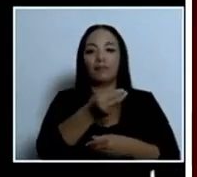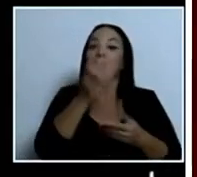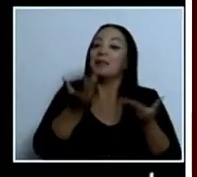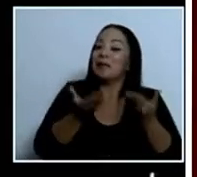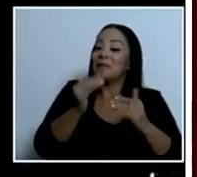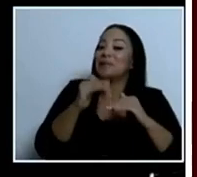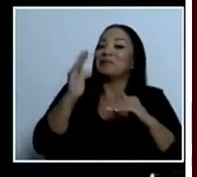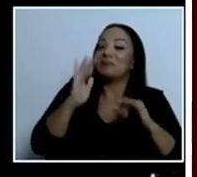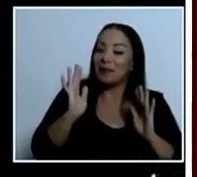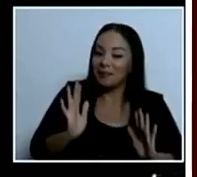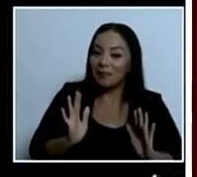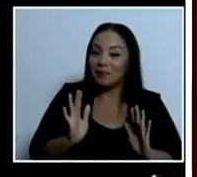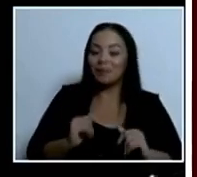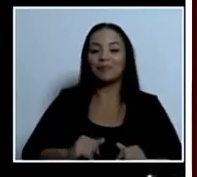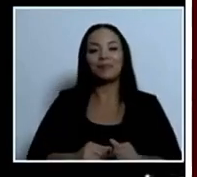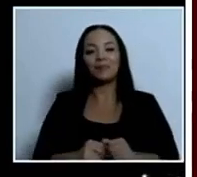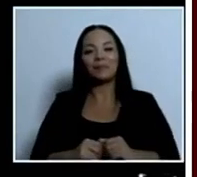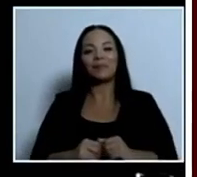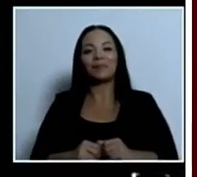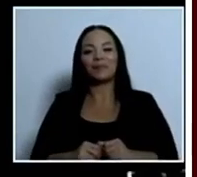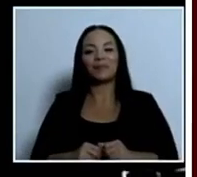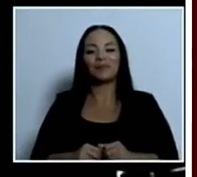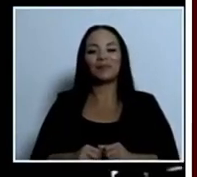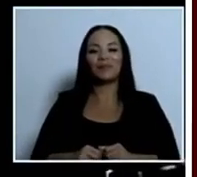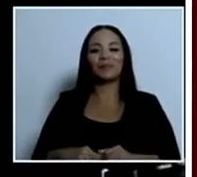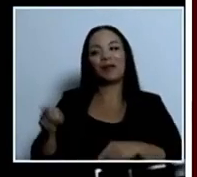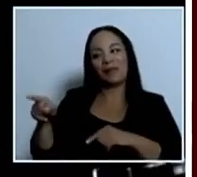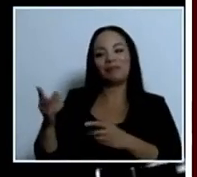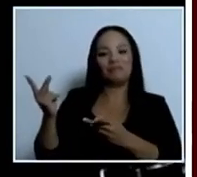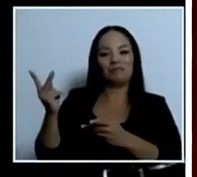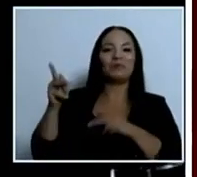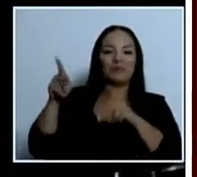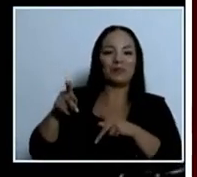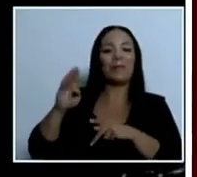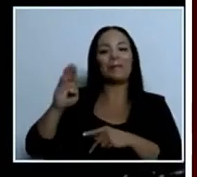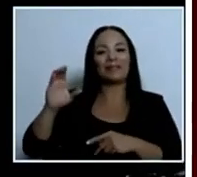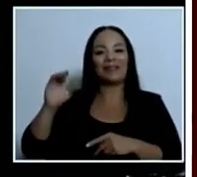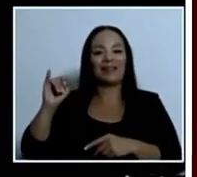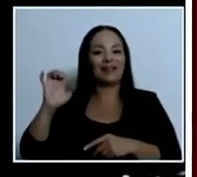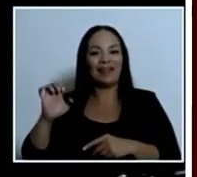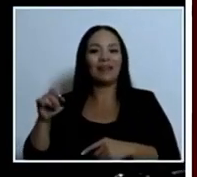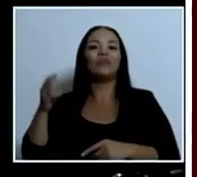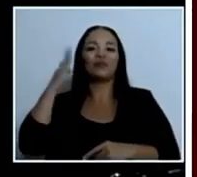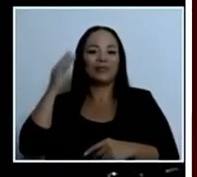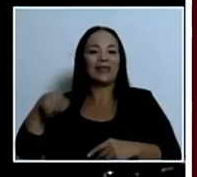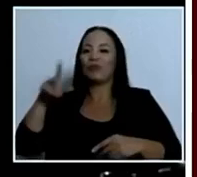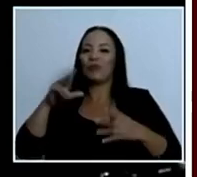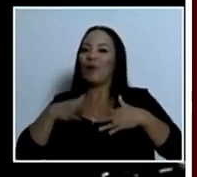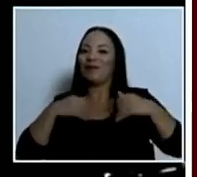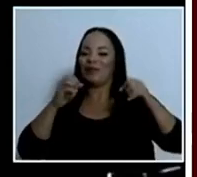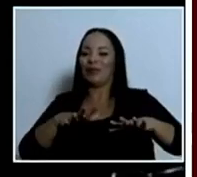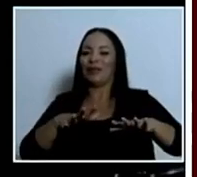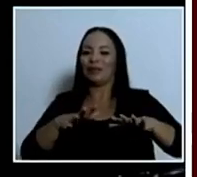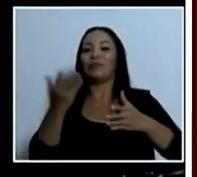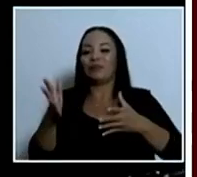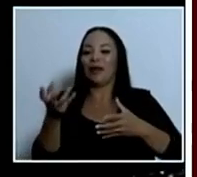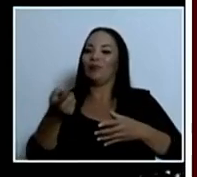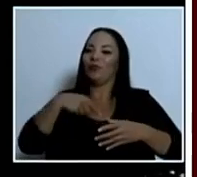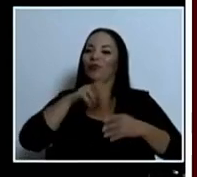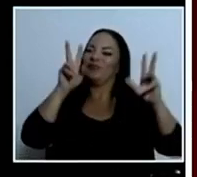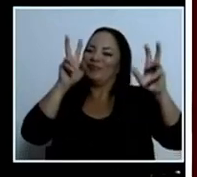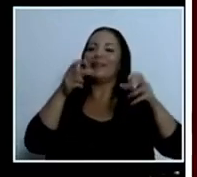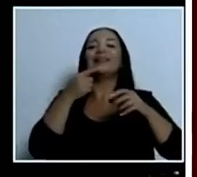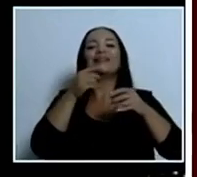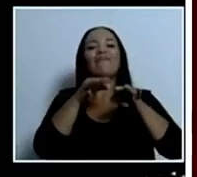Aquí tenemos a la gente del BCI, que yo sé que no nos va a abandonar porque ya estamos en el barco. Y